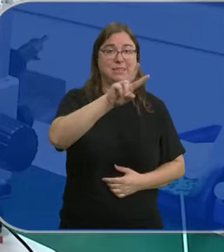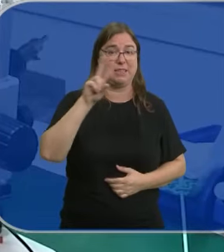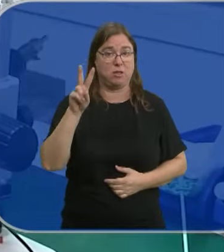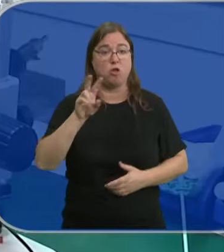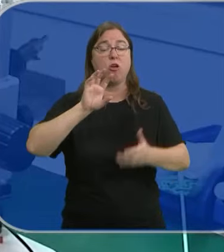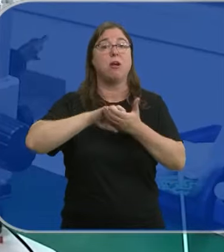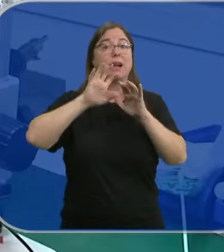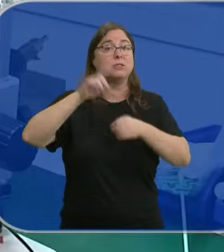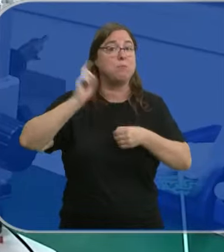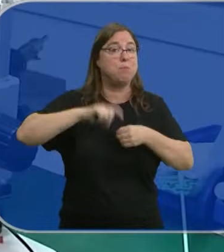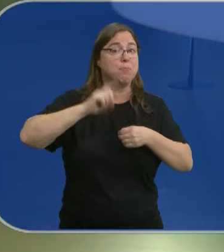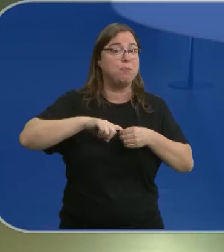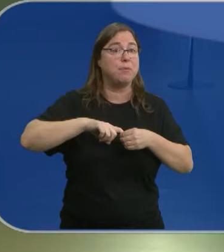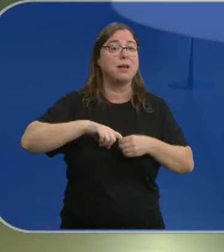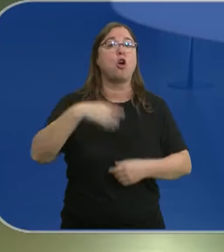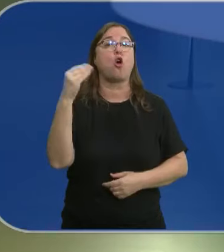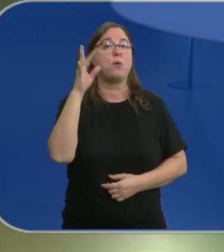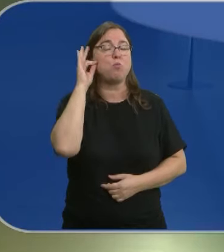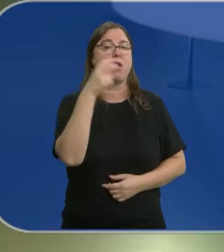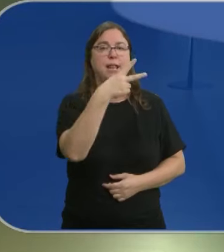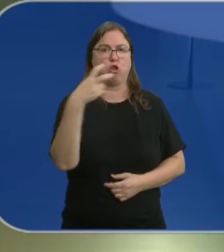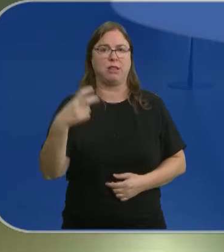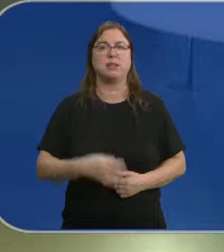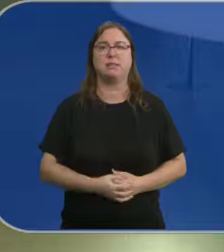En Castilla y León han participado 200 jóvenes.